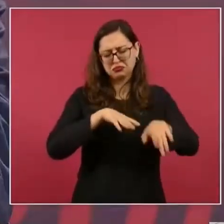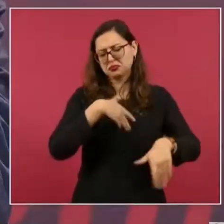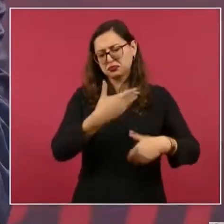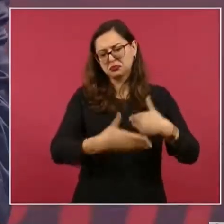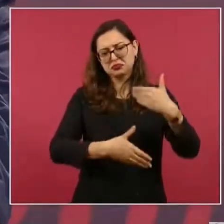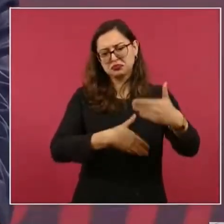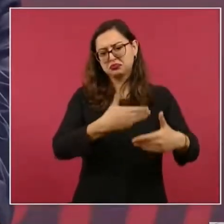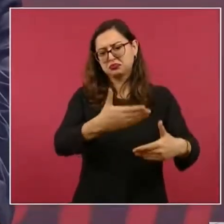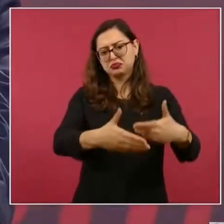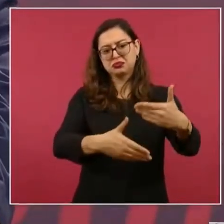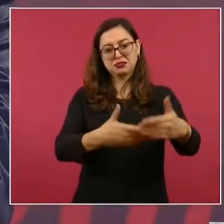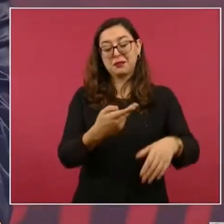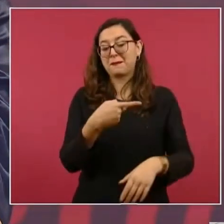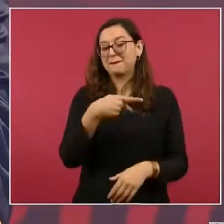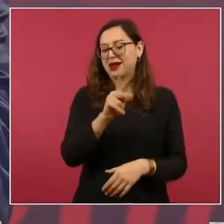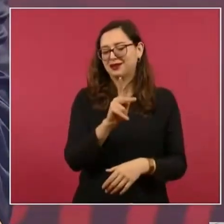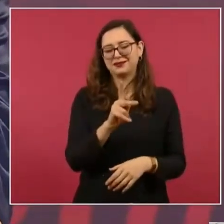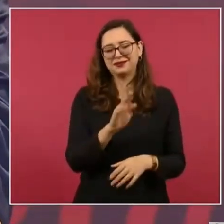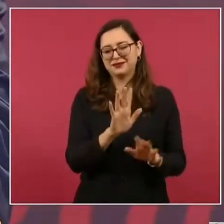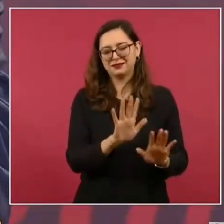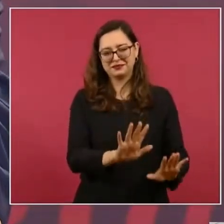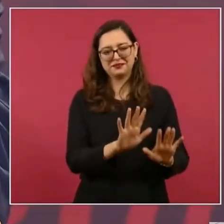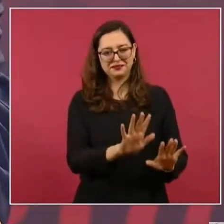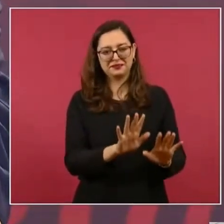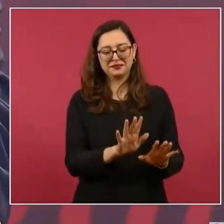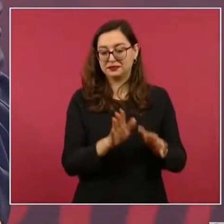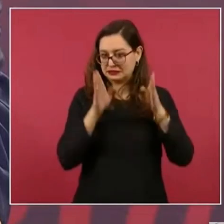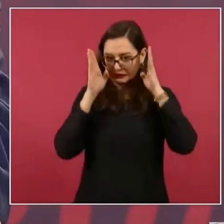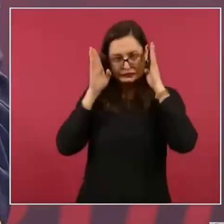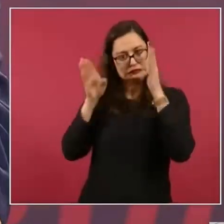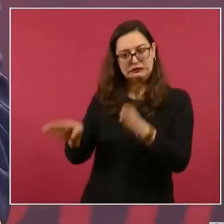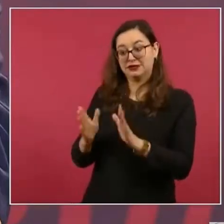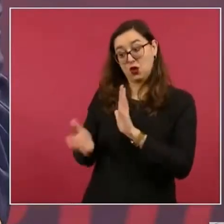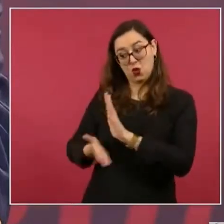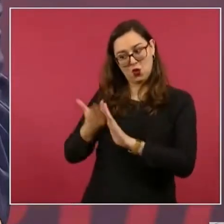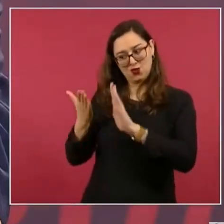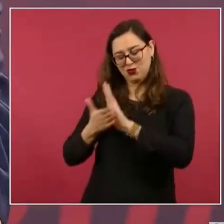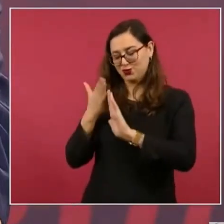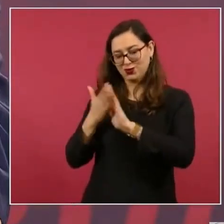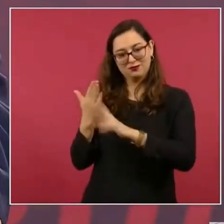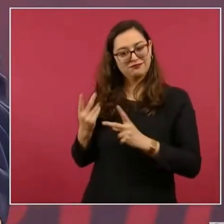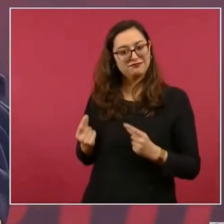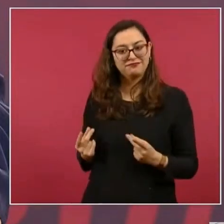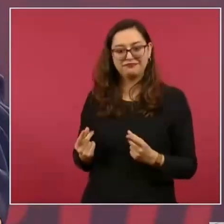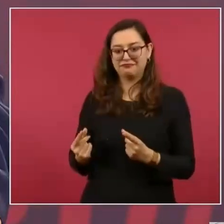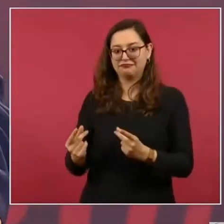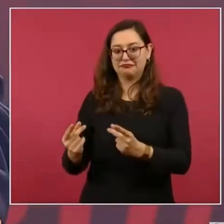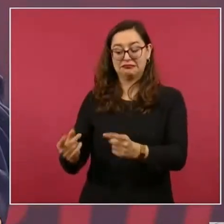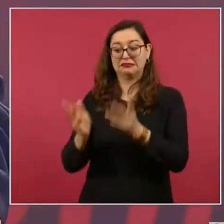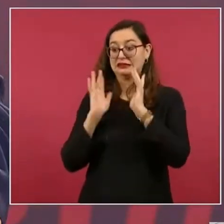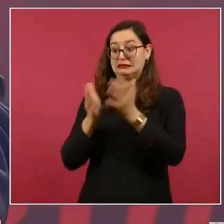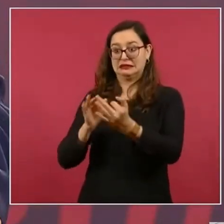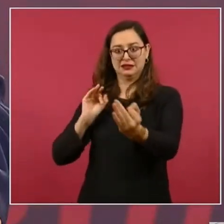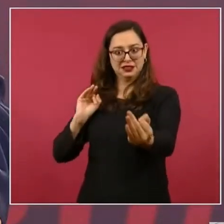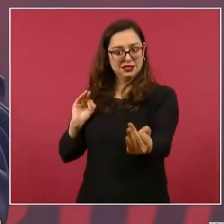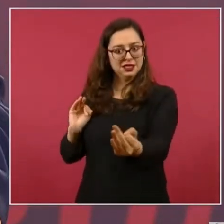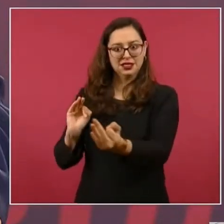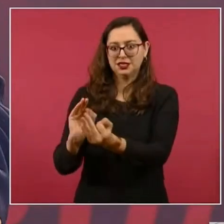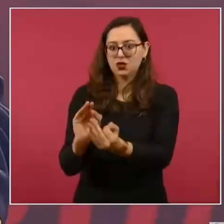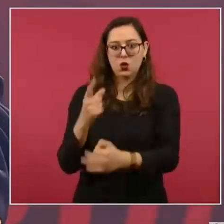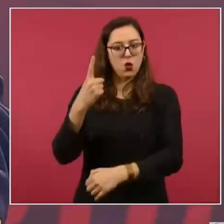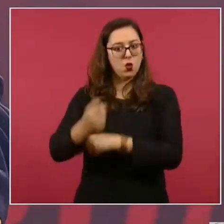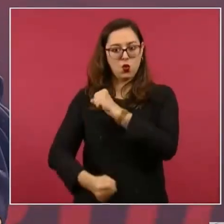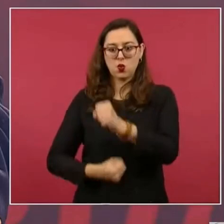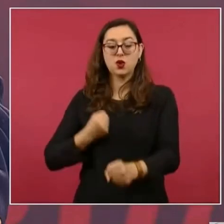aunque le estamos dando más a la obra. Sí, porque tenemos el tiempo encima. Yo